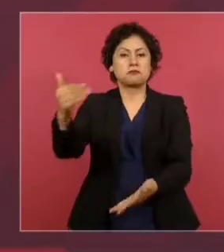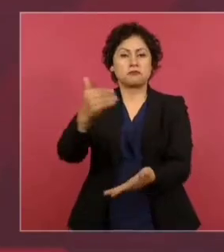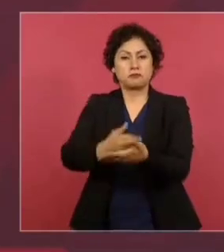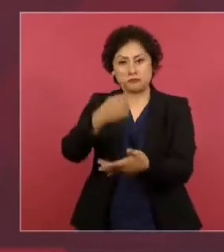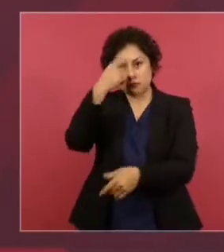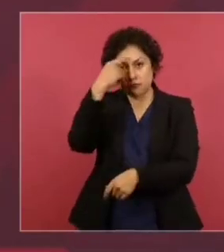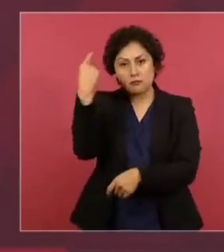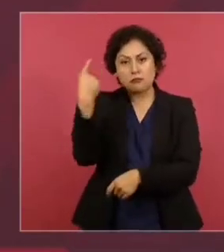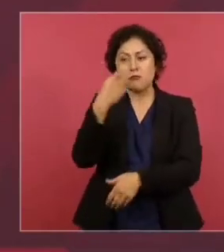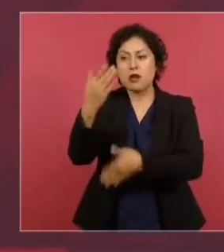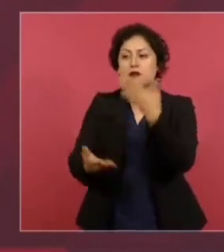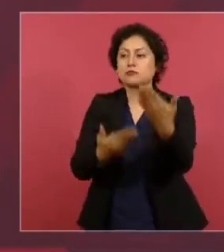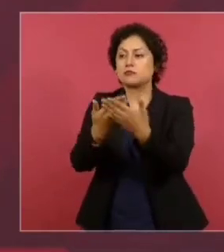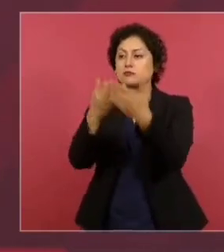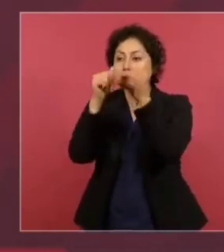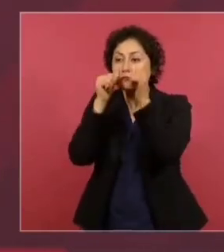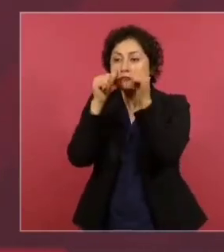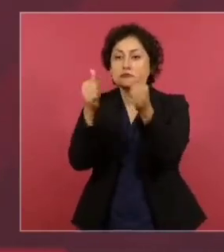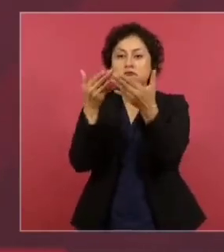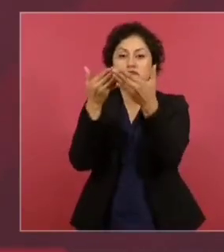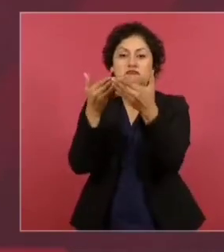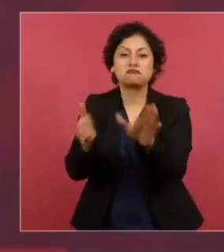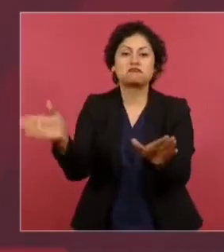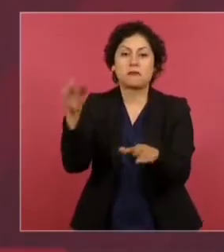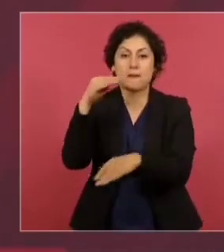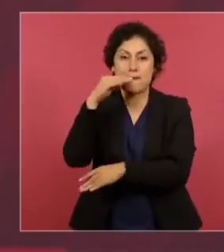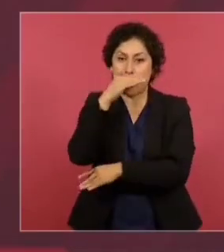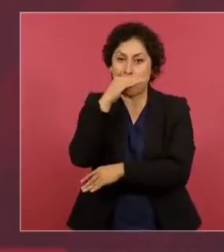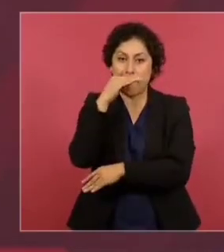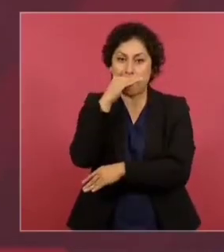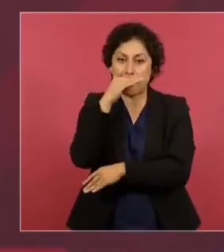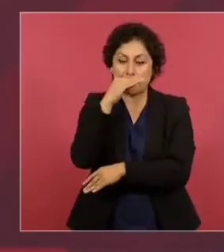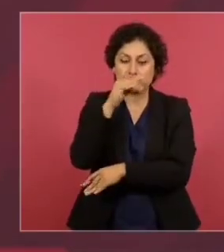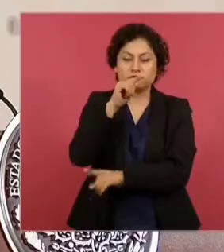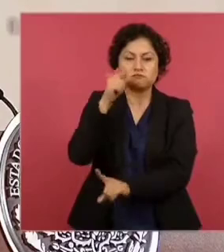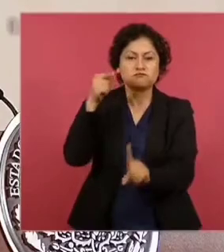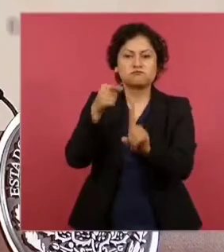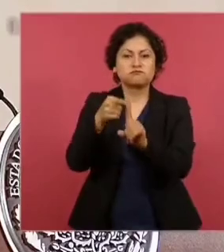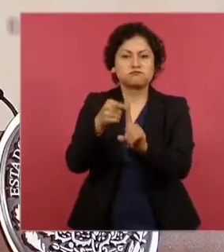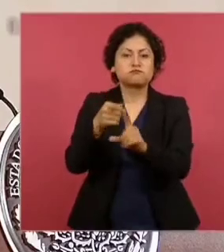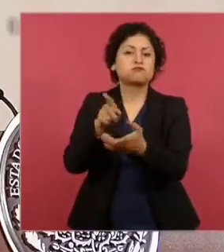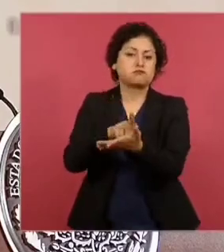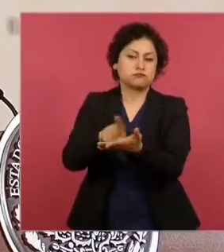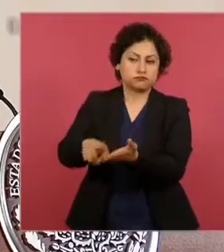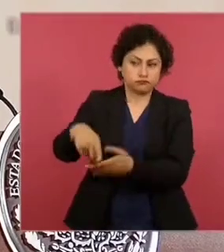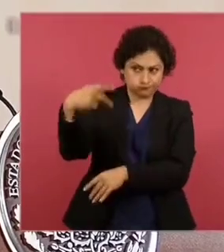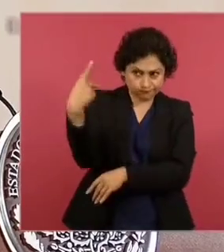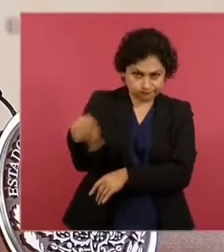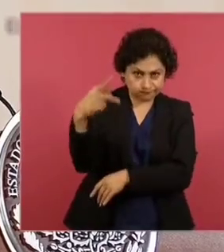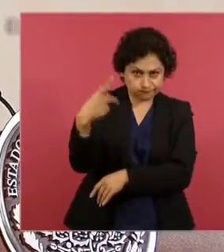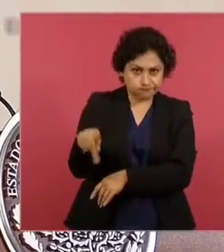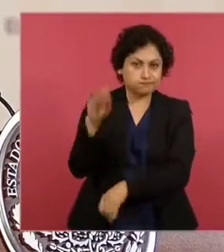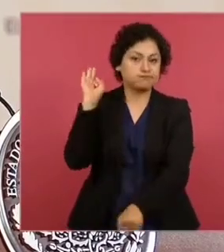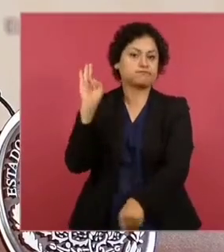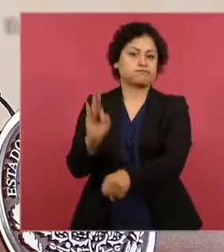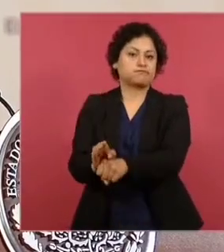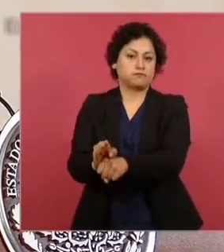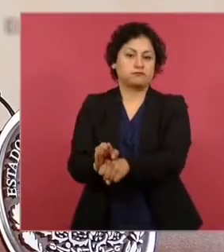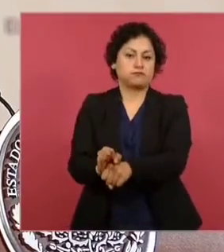Garantizar el derecho a la salud, que no importe la condición económica, social